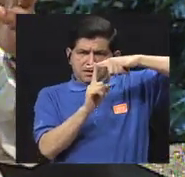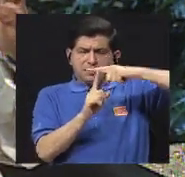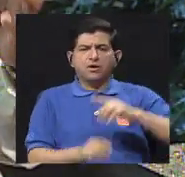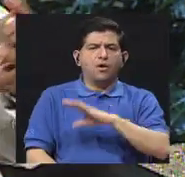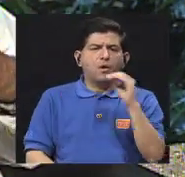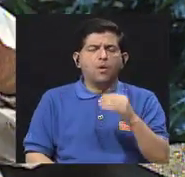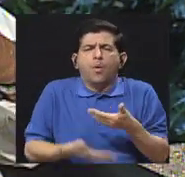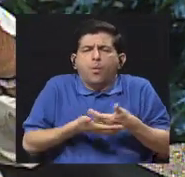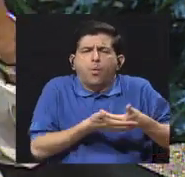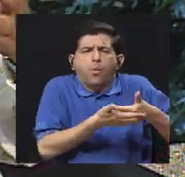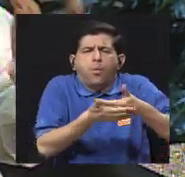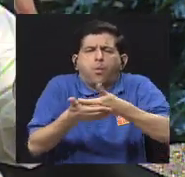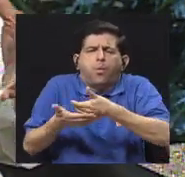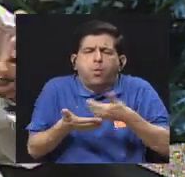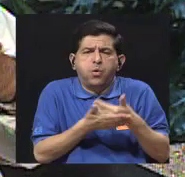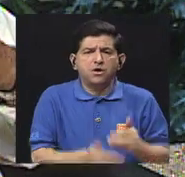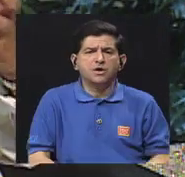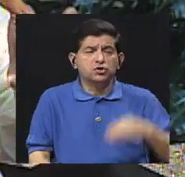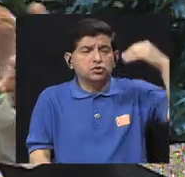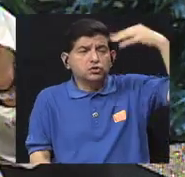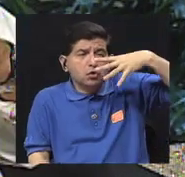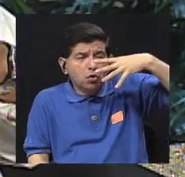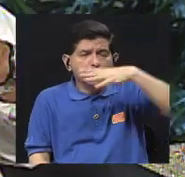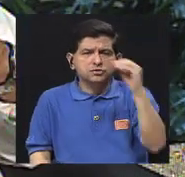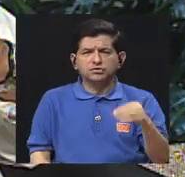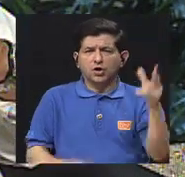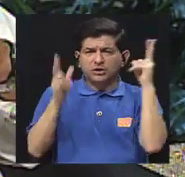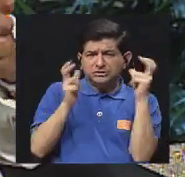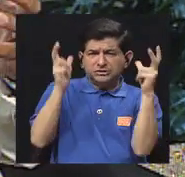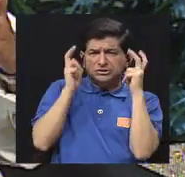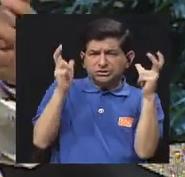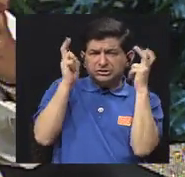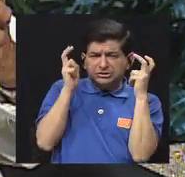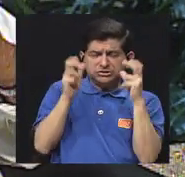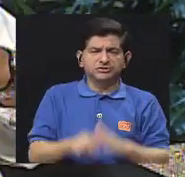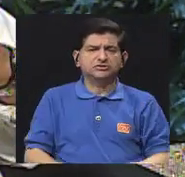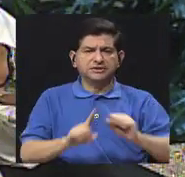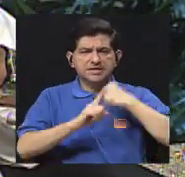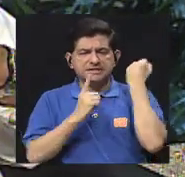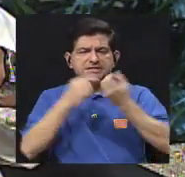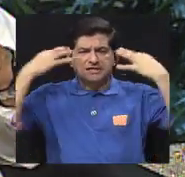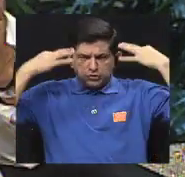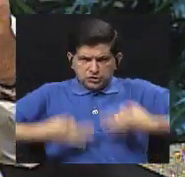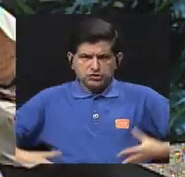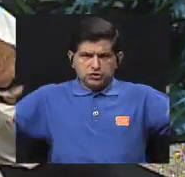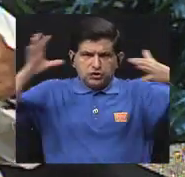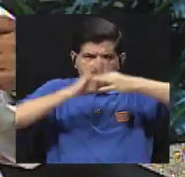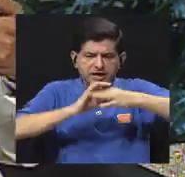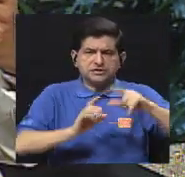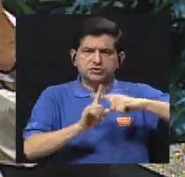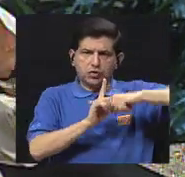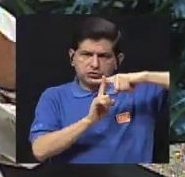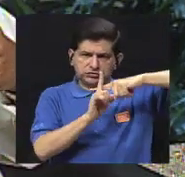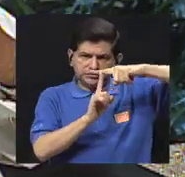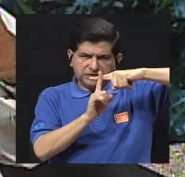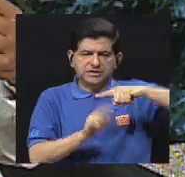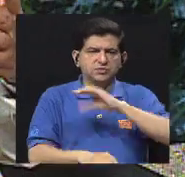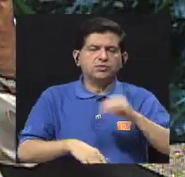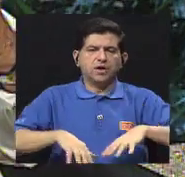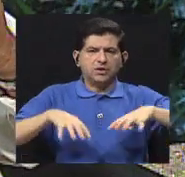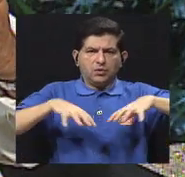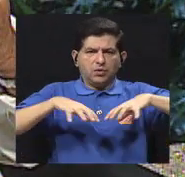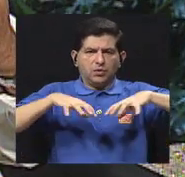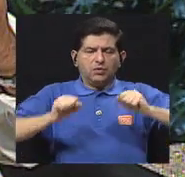de humedad, de luz, de ruido. Las condiciones físicas tienen que ver con temperaturas y con